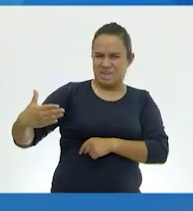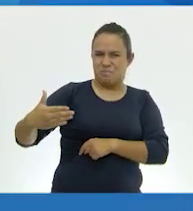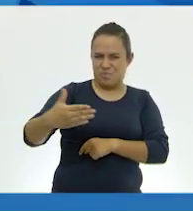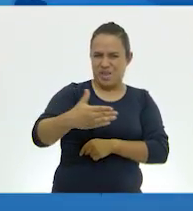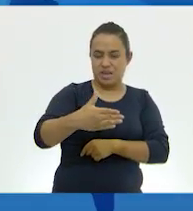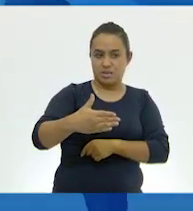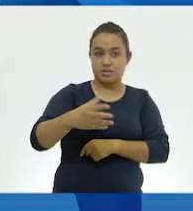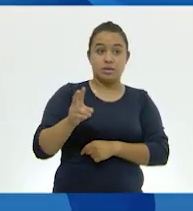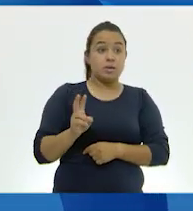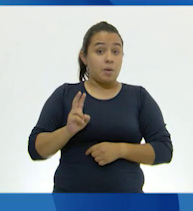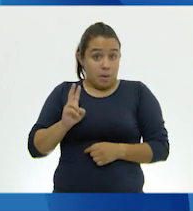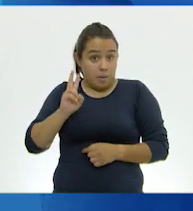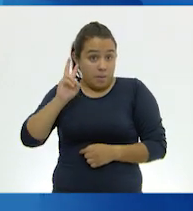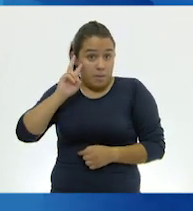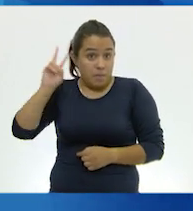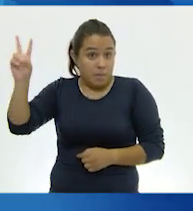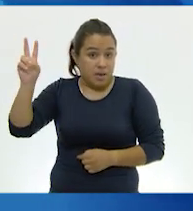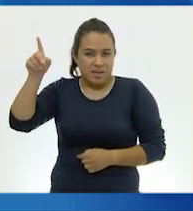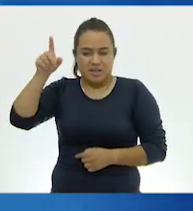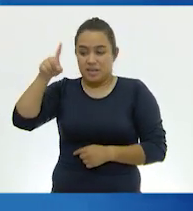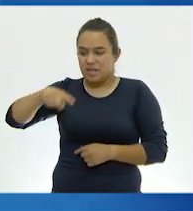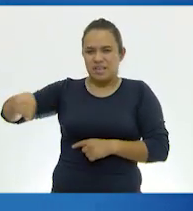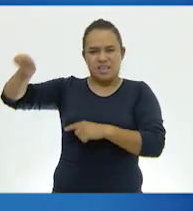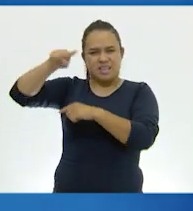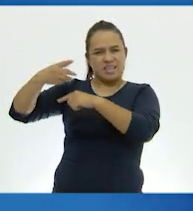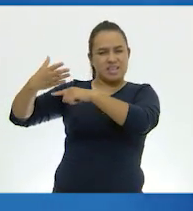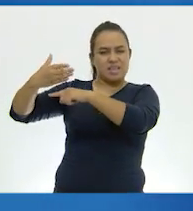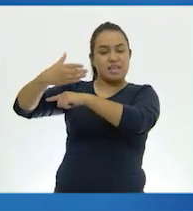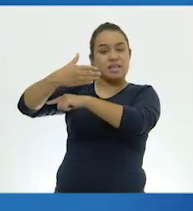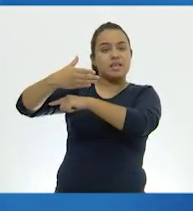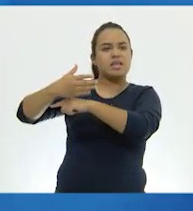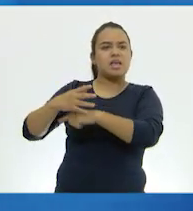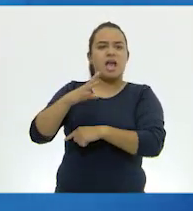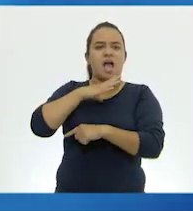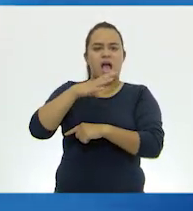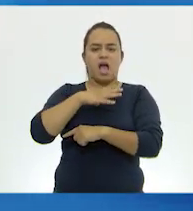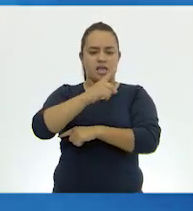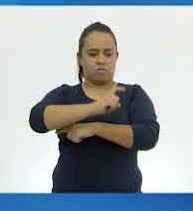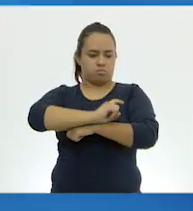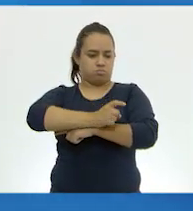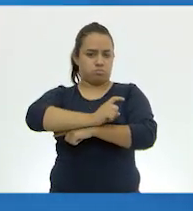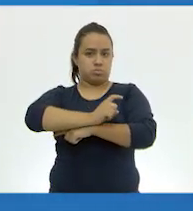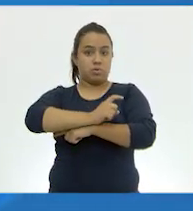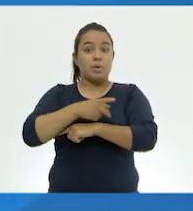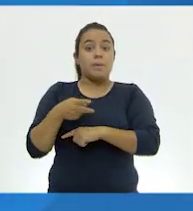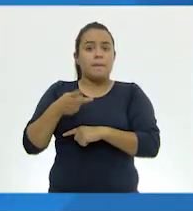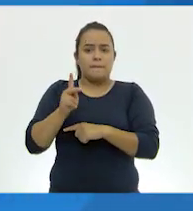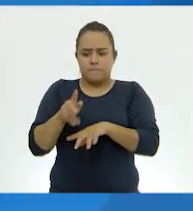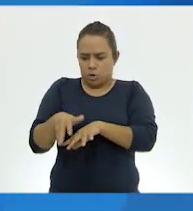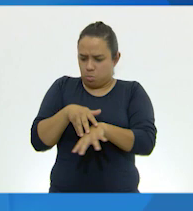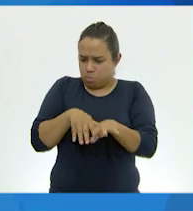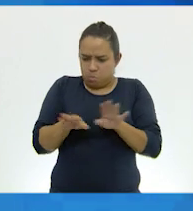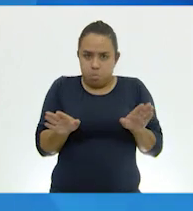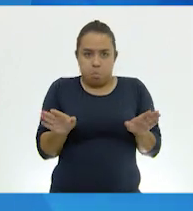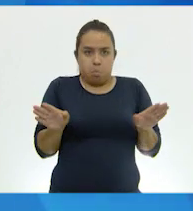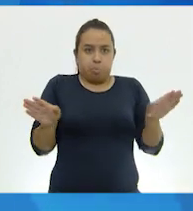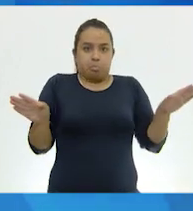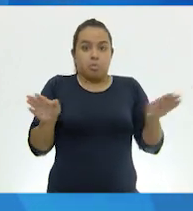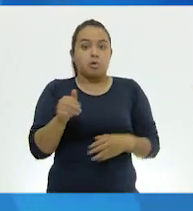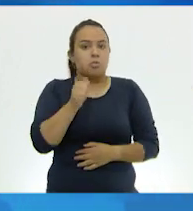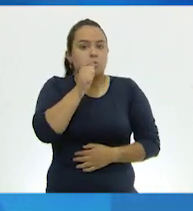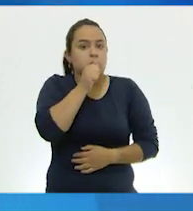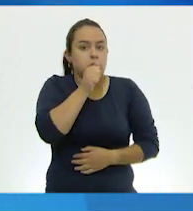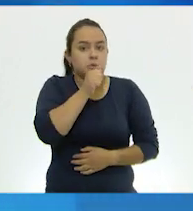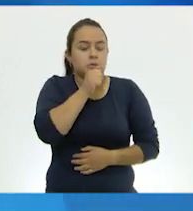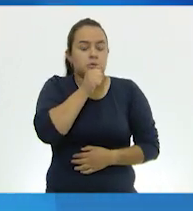Sí. Si te das cuenta, tienen como una especie de colita, pero todavía no tienen patas, ¿ya viste? Claro,